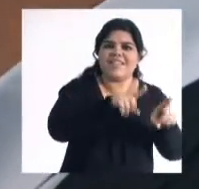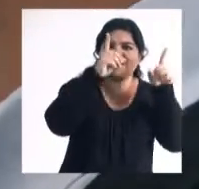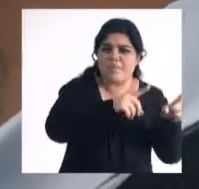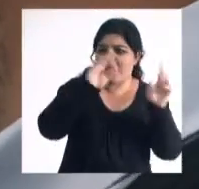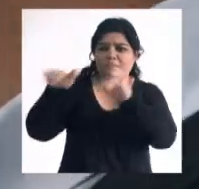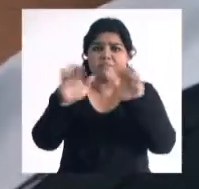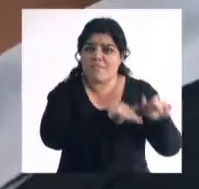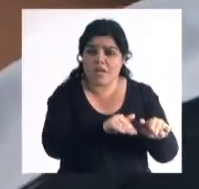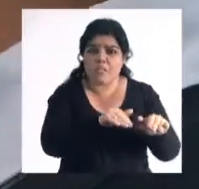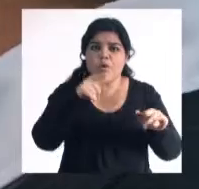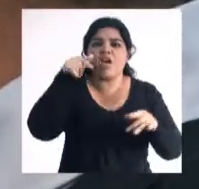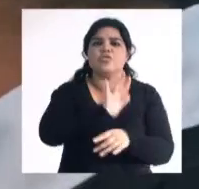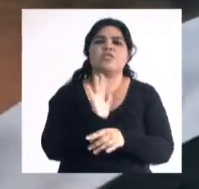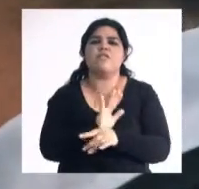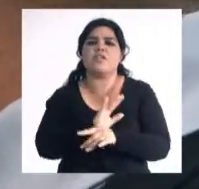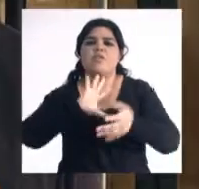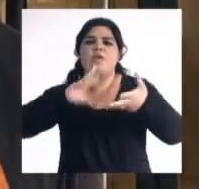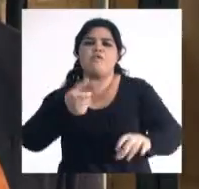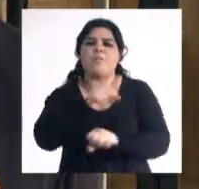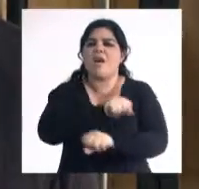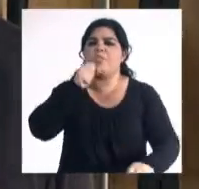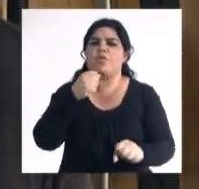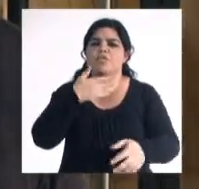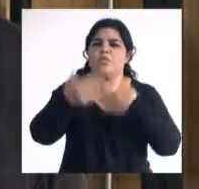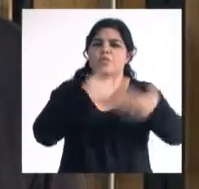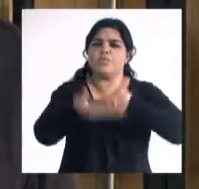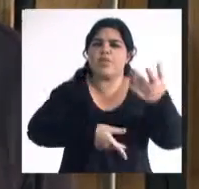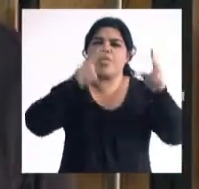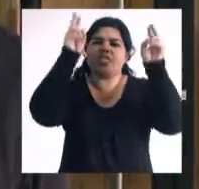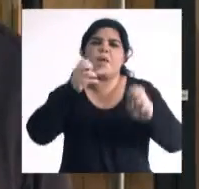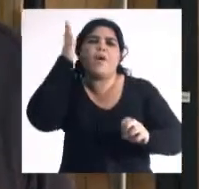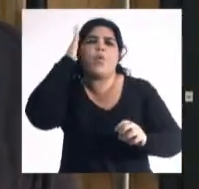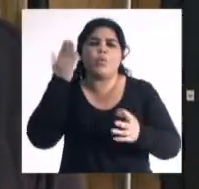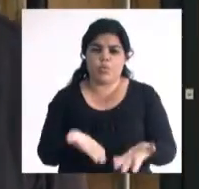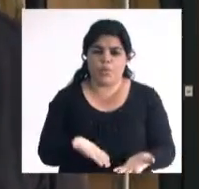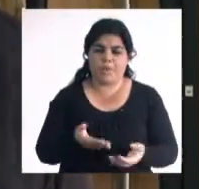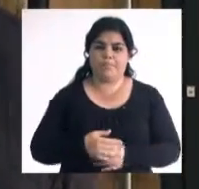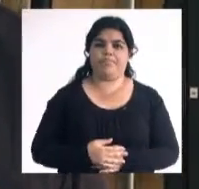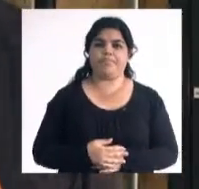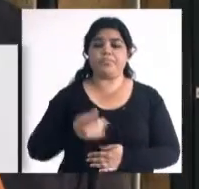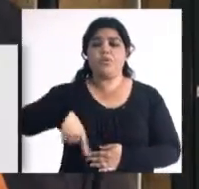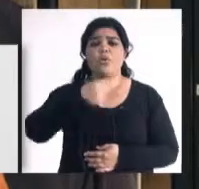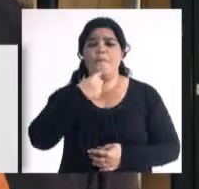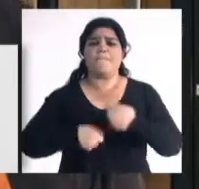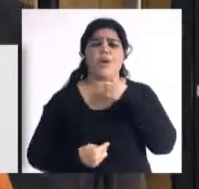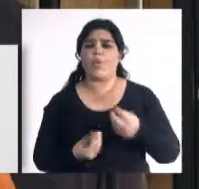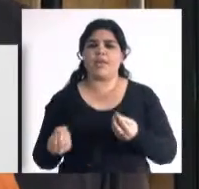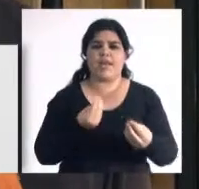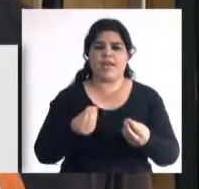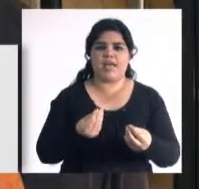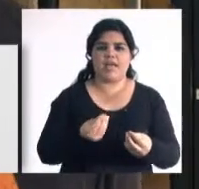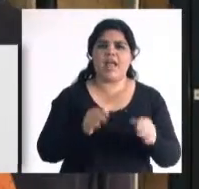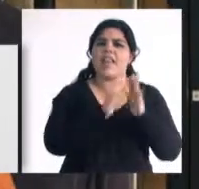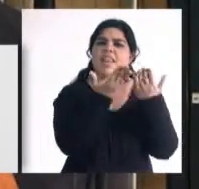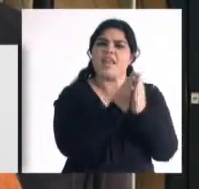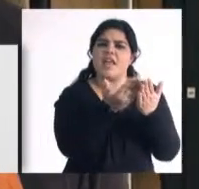de mayor democratización para los contenidos culturales. Hemos de hacernos la pregunta sobre si la cultura es